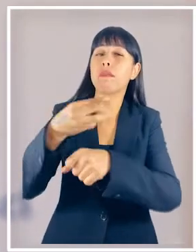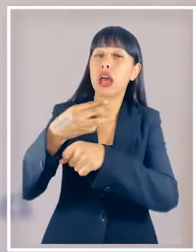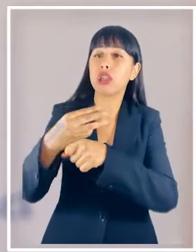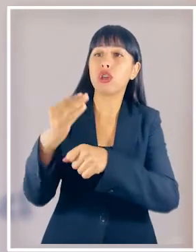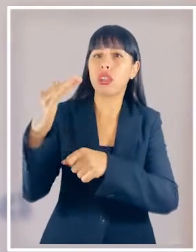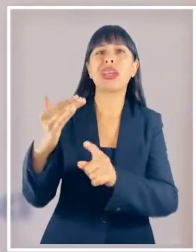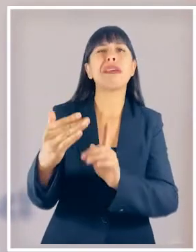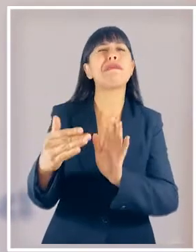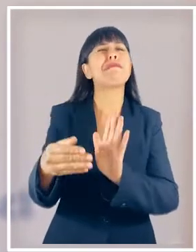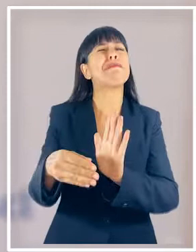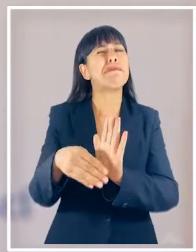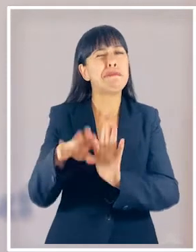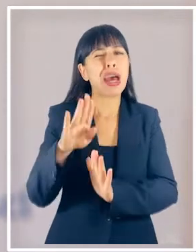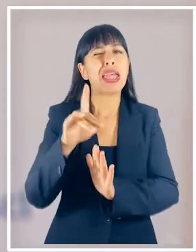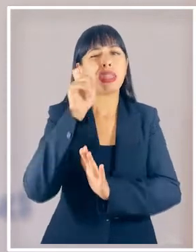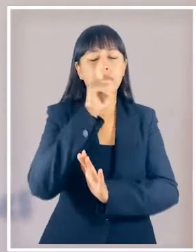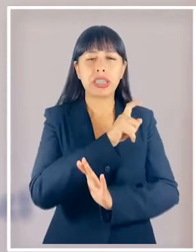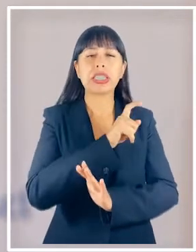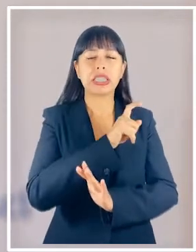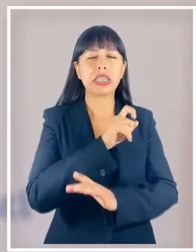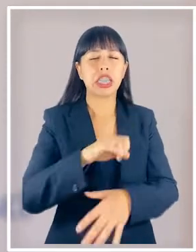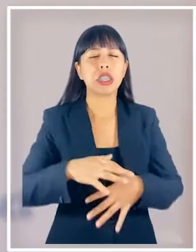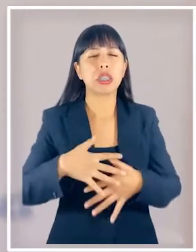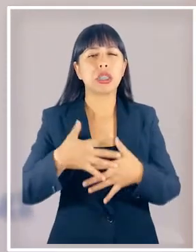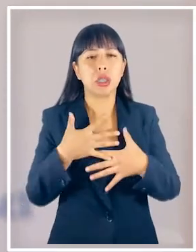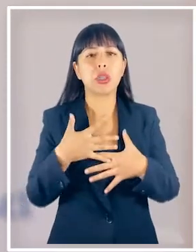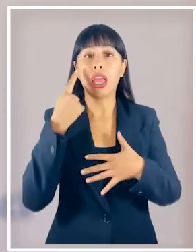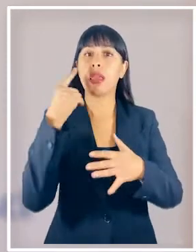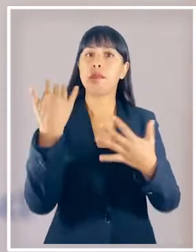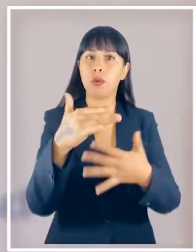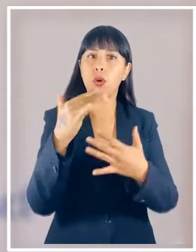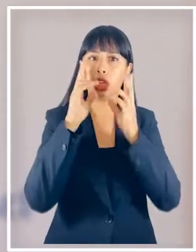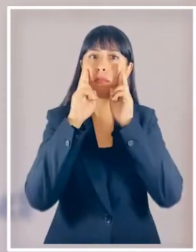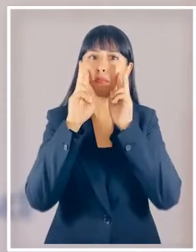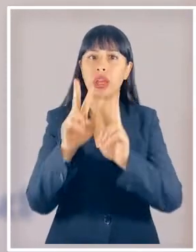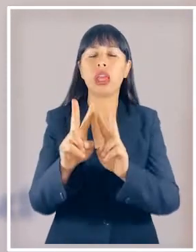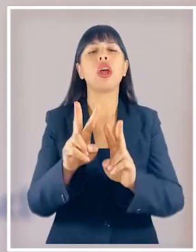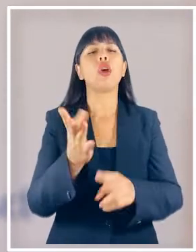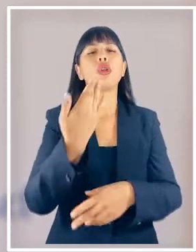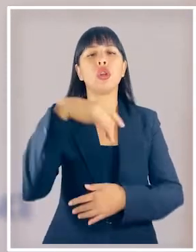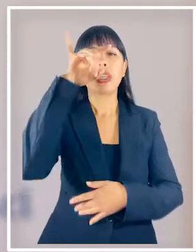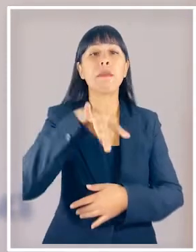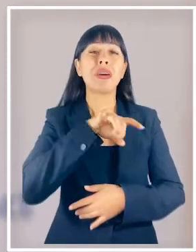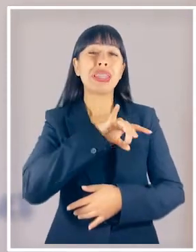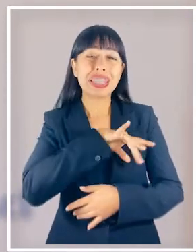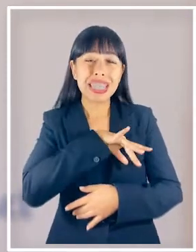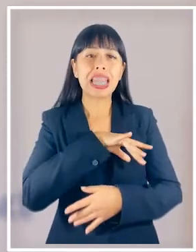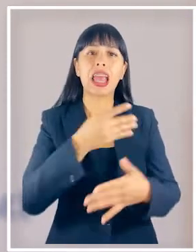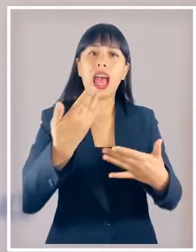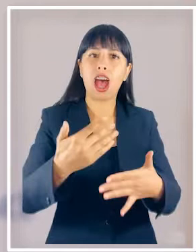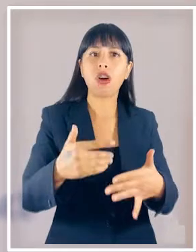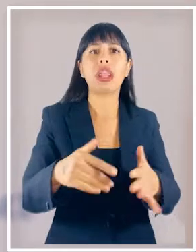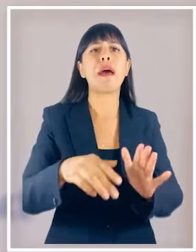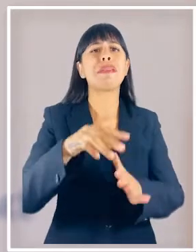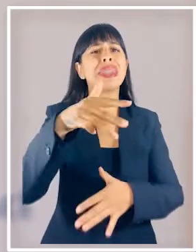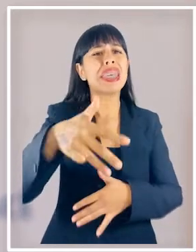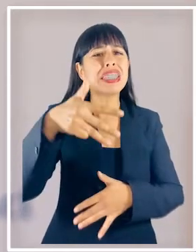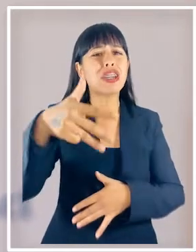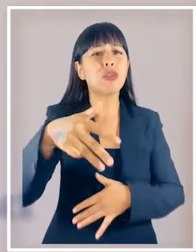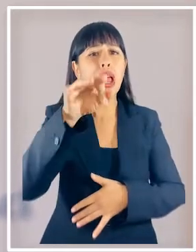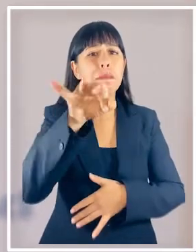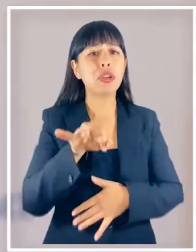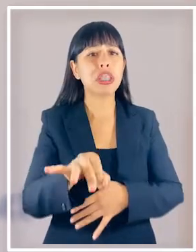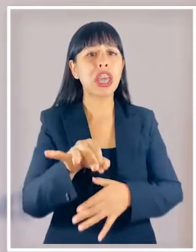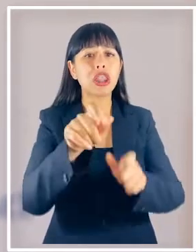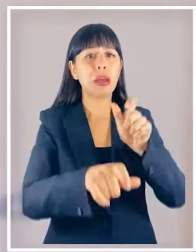es por eso que es importante de abordar sabemos que Chile es un país envejecido actualmente más del